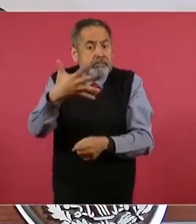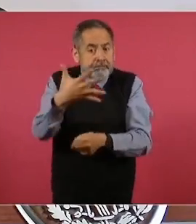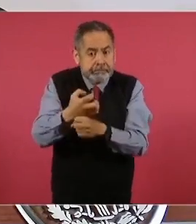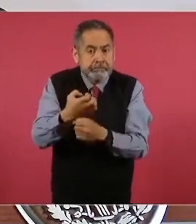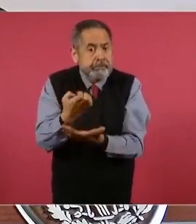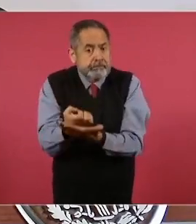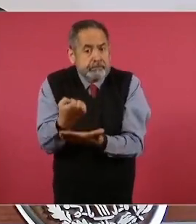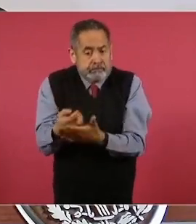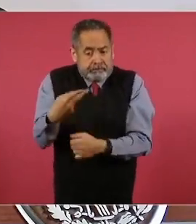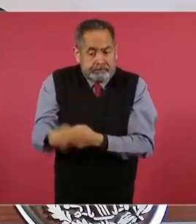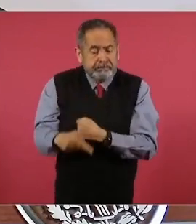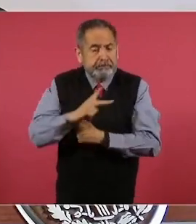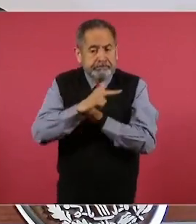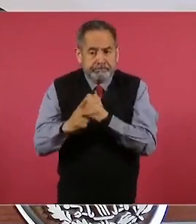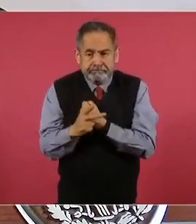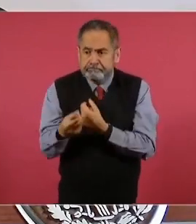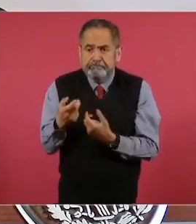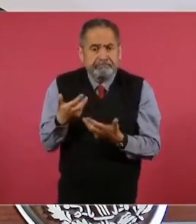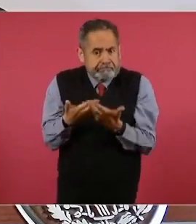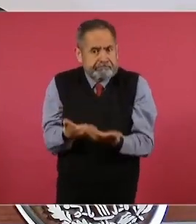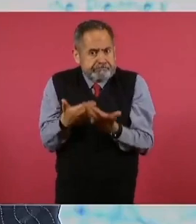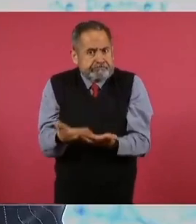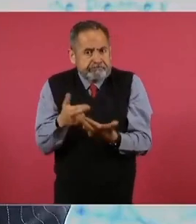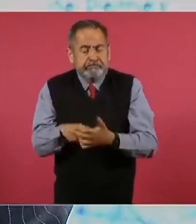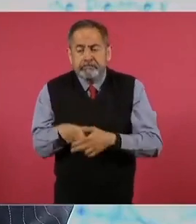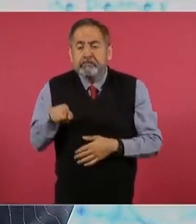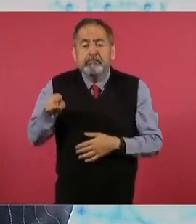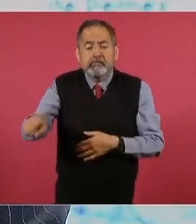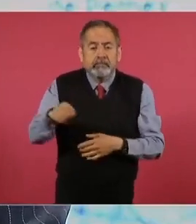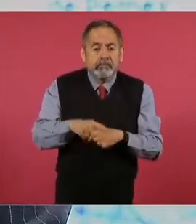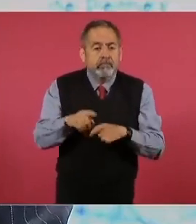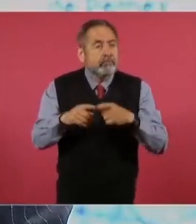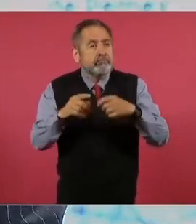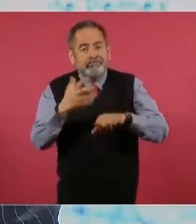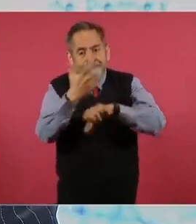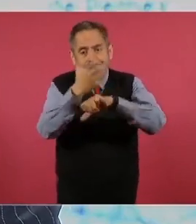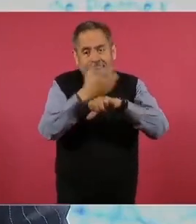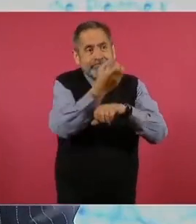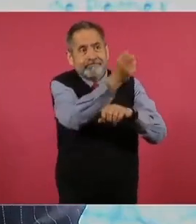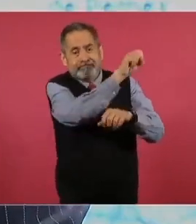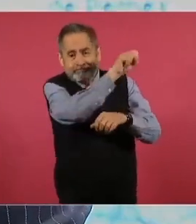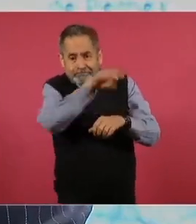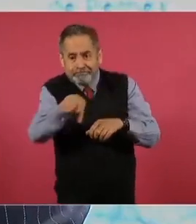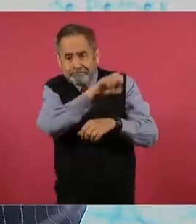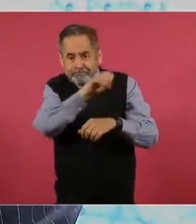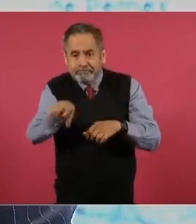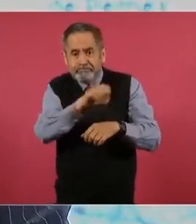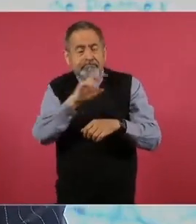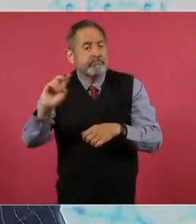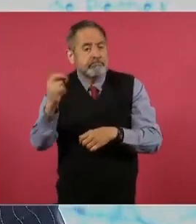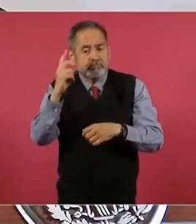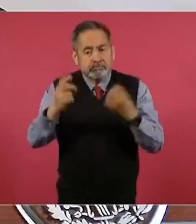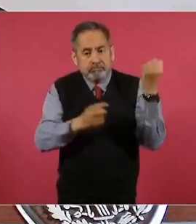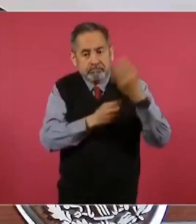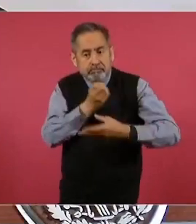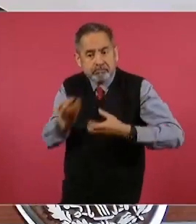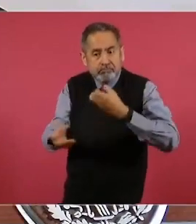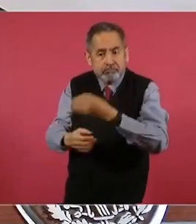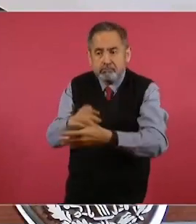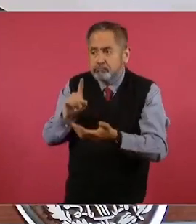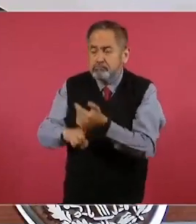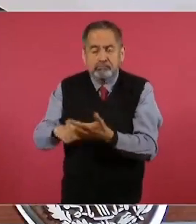país, el primer lugar en captación de remesas y el séptimo en inversión extranjera